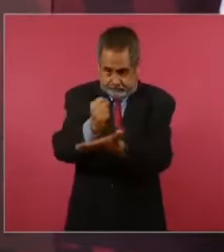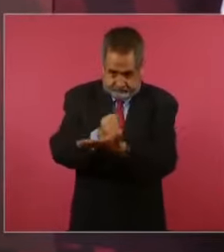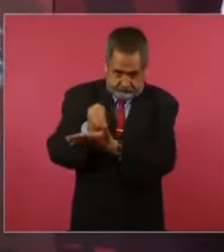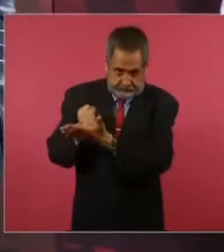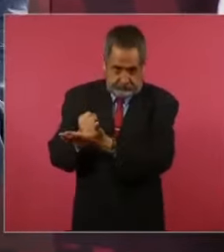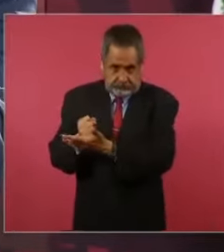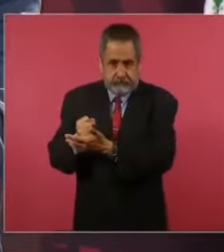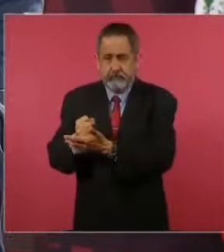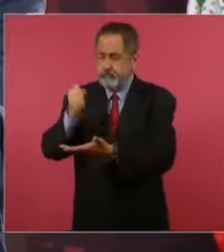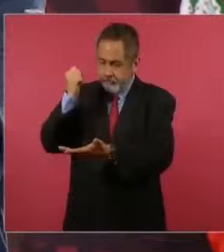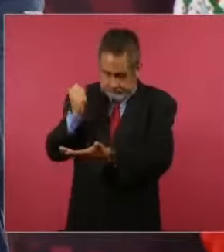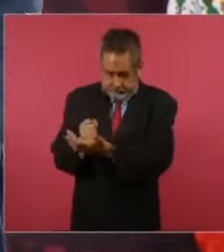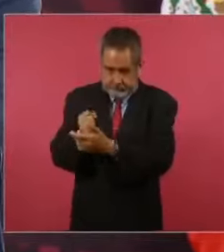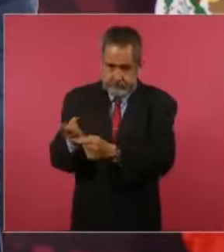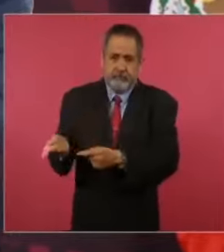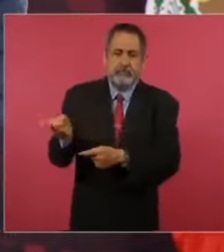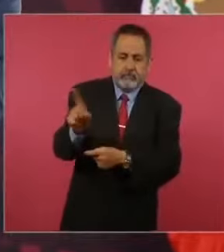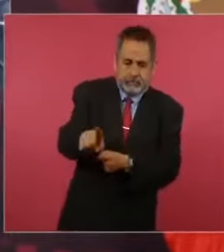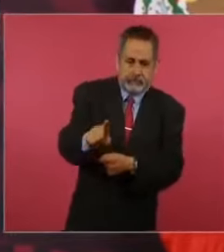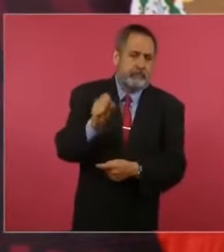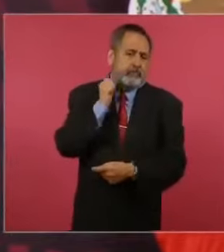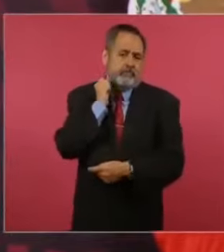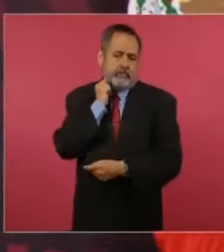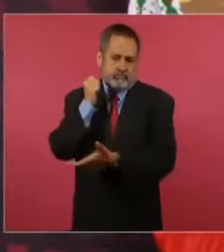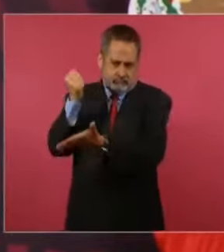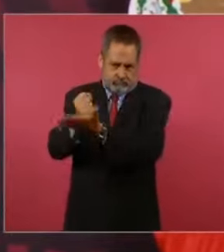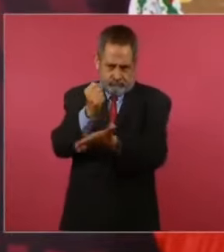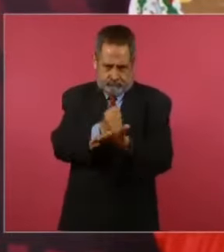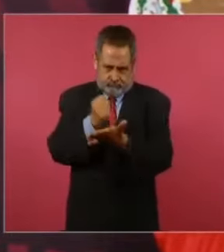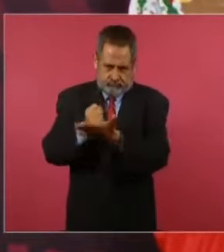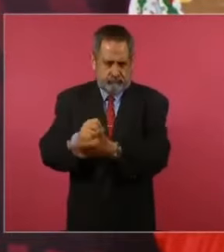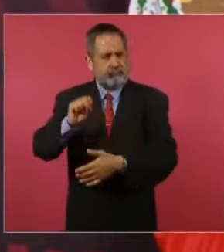diputados federales, aprueban los senadores, diputados del